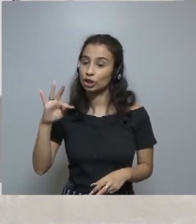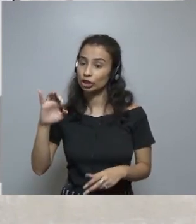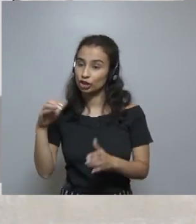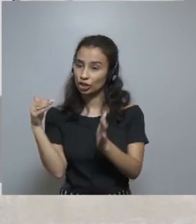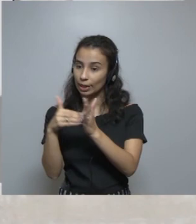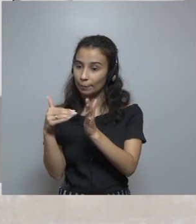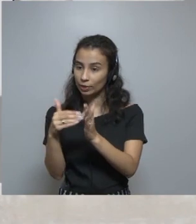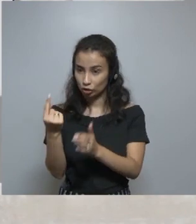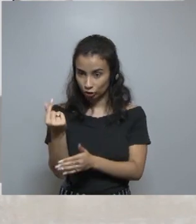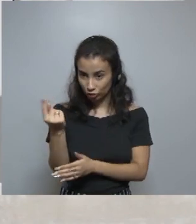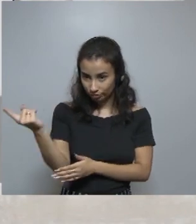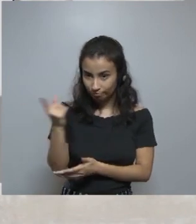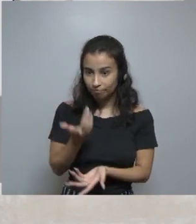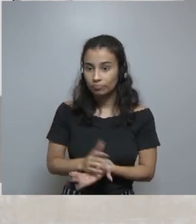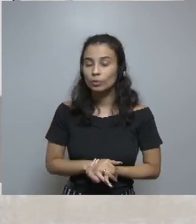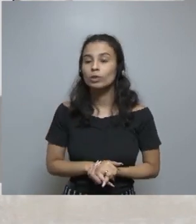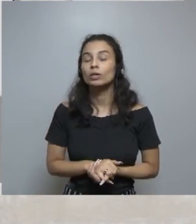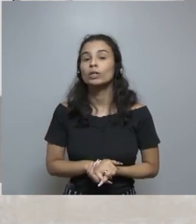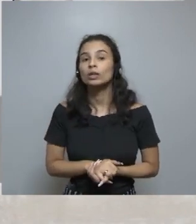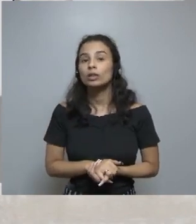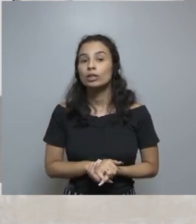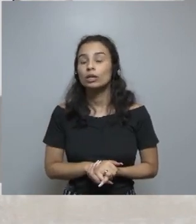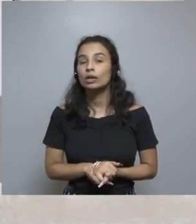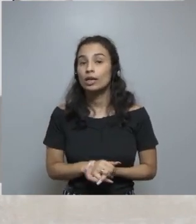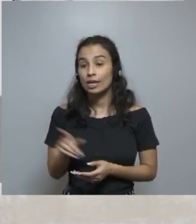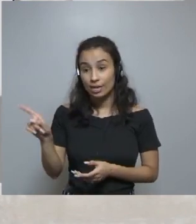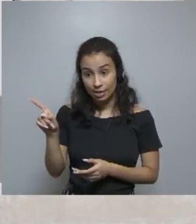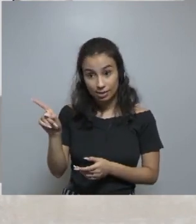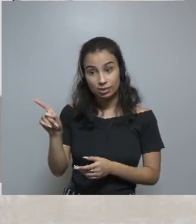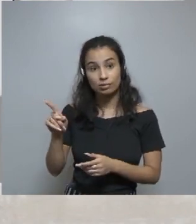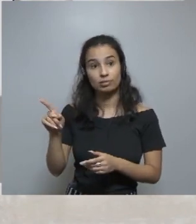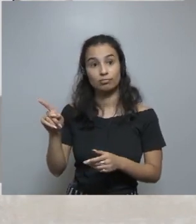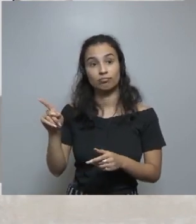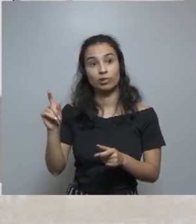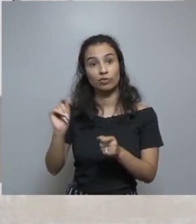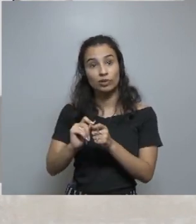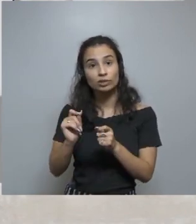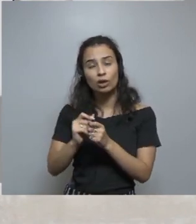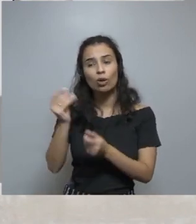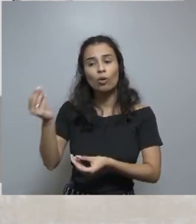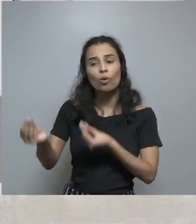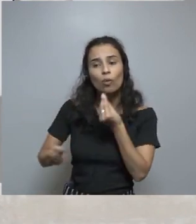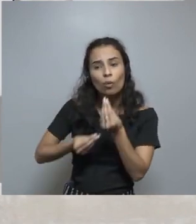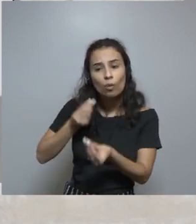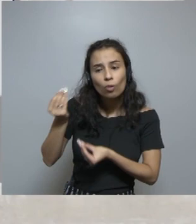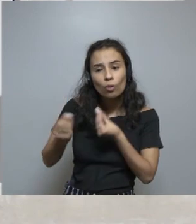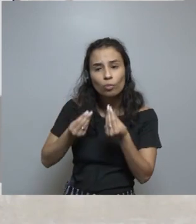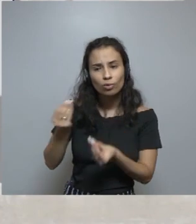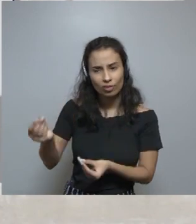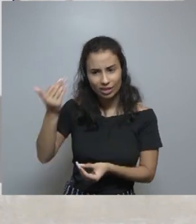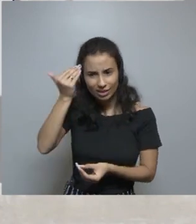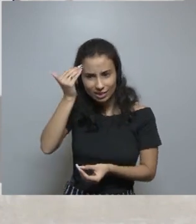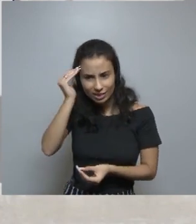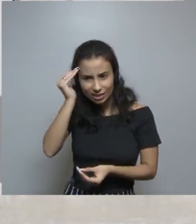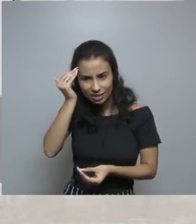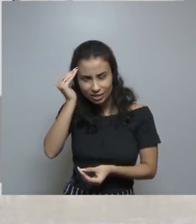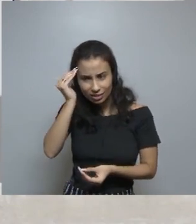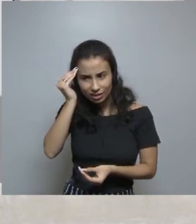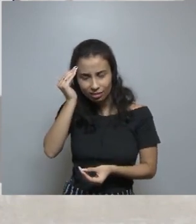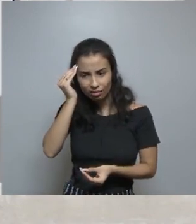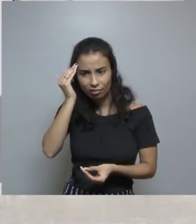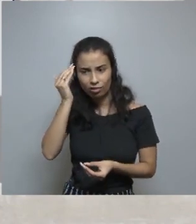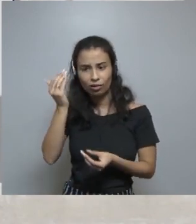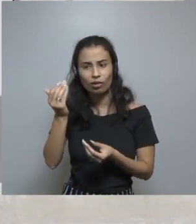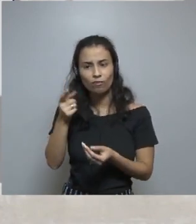barra lateral de límite que permite que el cliente tenga visibilidad de sus